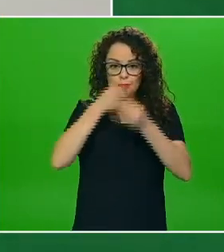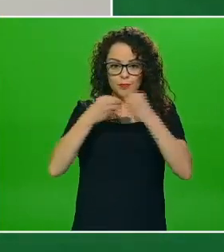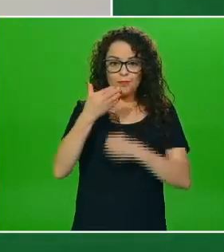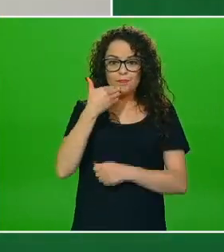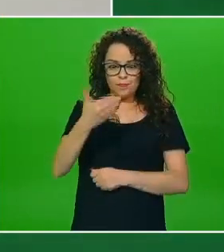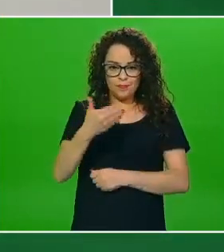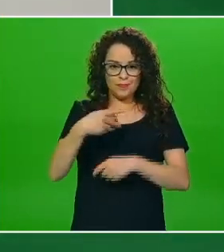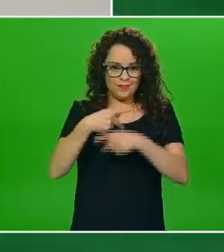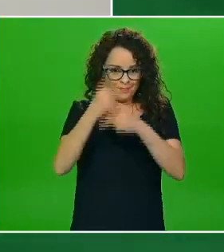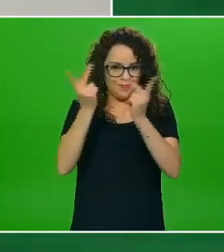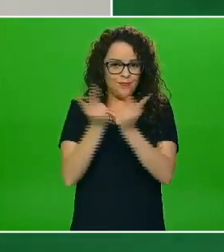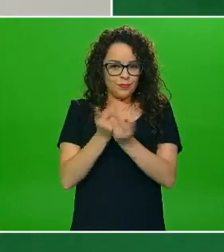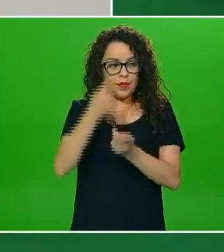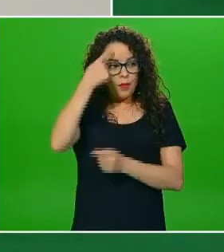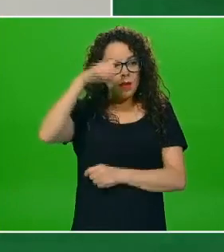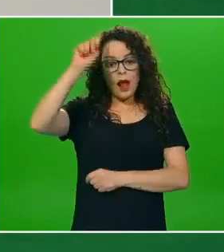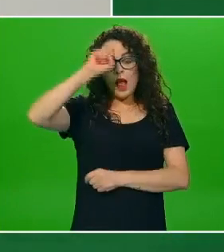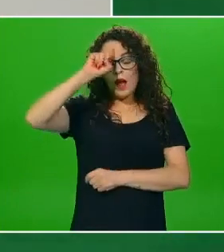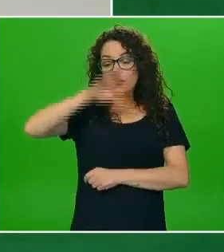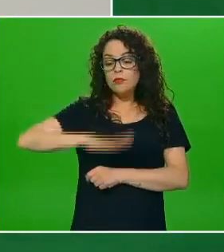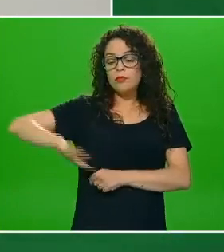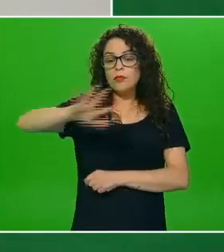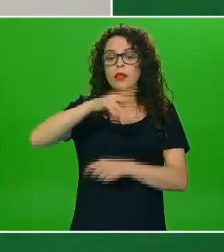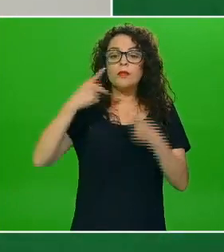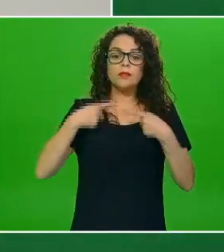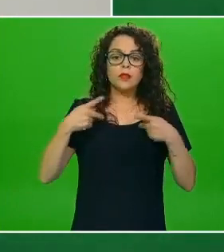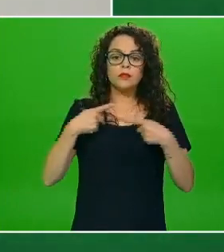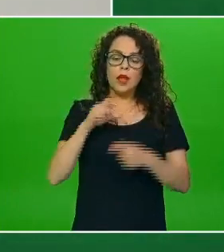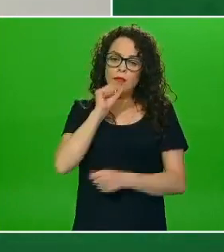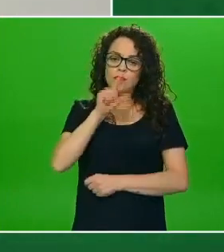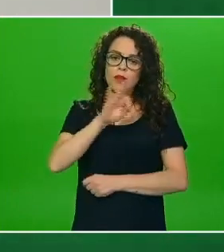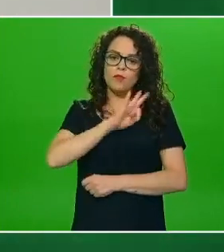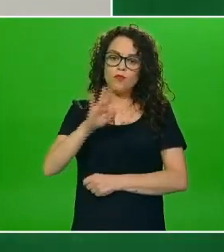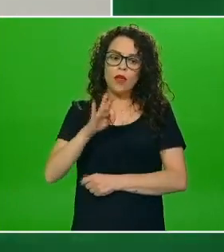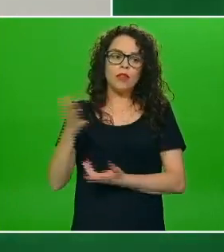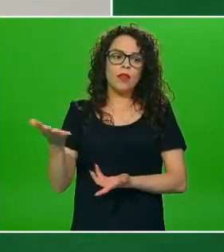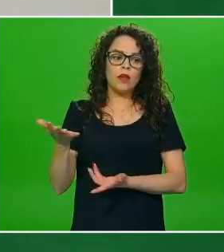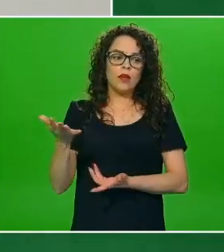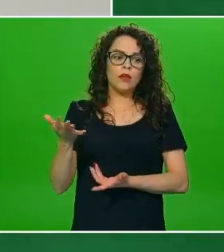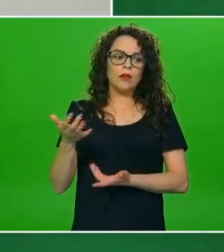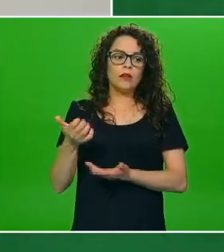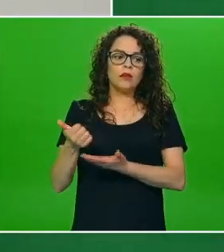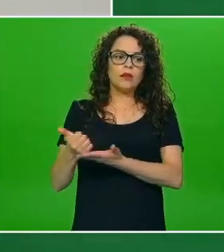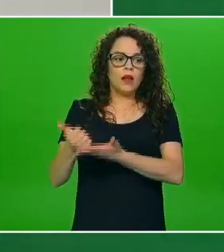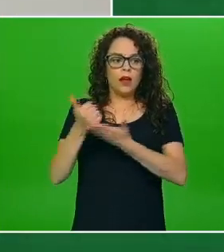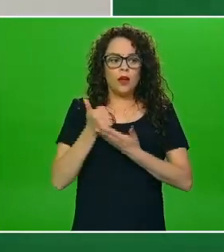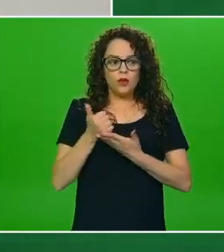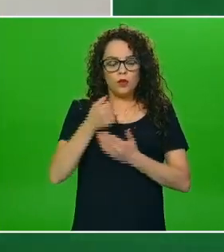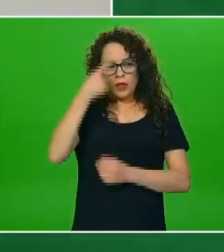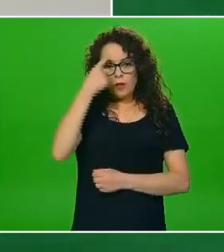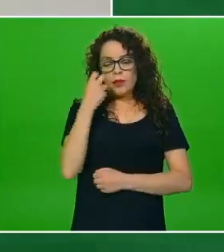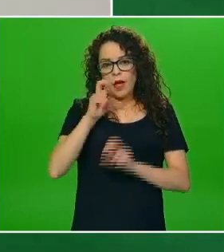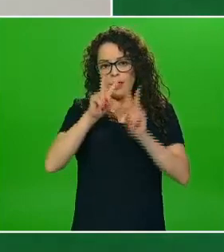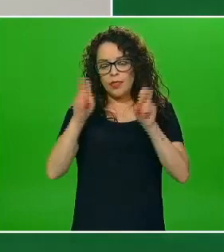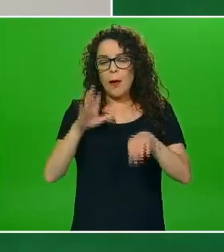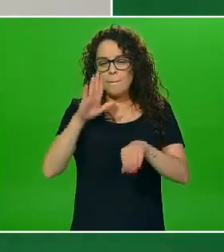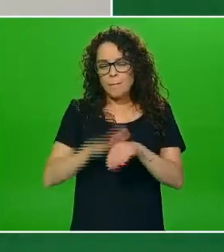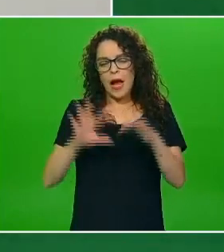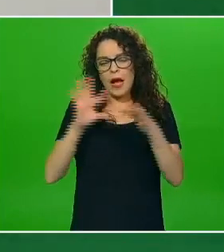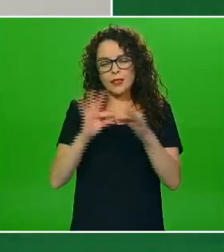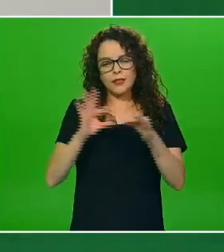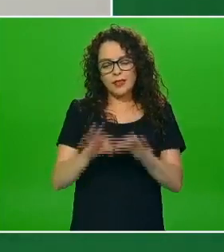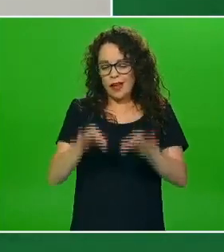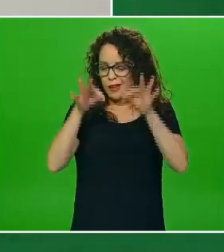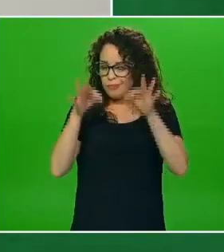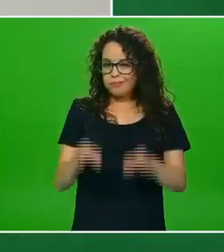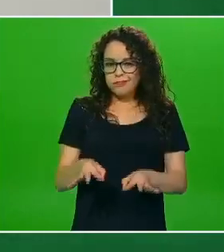recomendaciones a la población que pudieran también entonces integrarnos un componente temático para darla a conocer con mayor precisión y